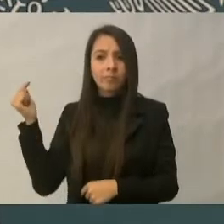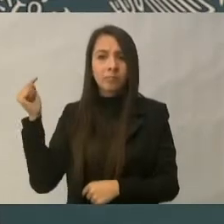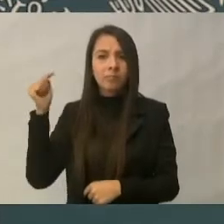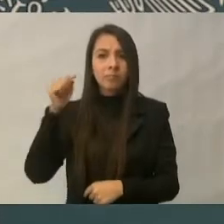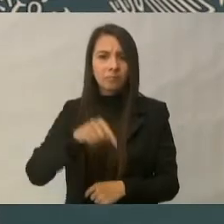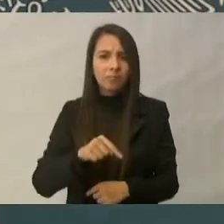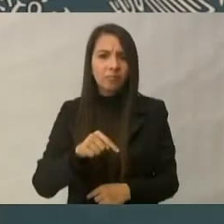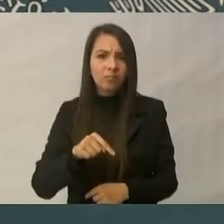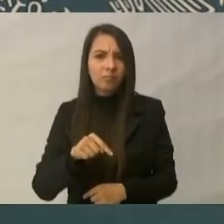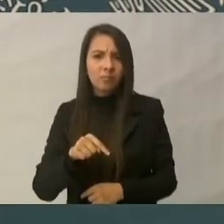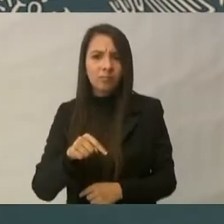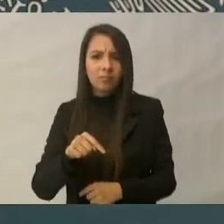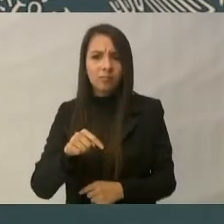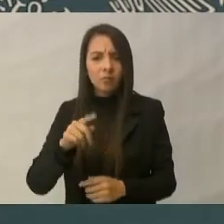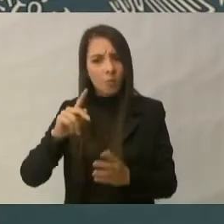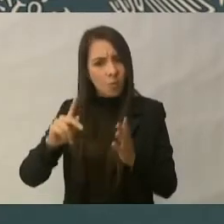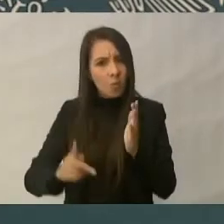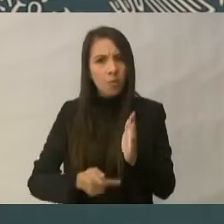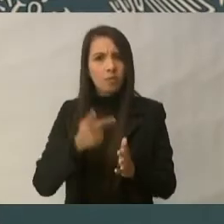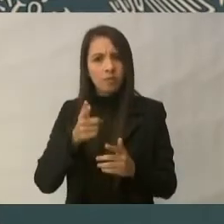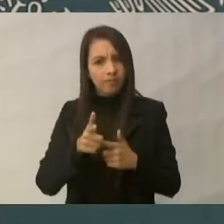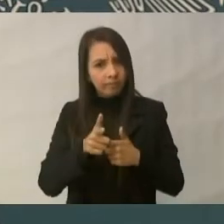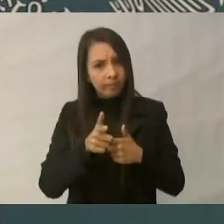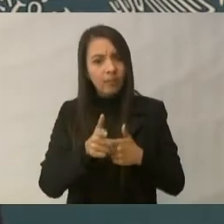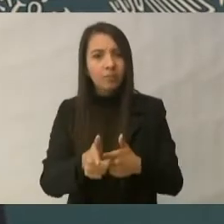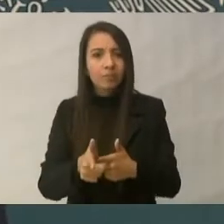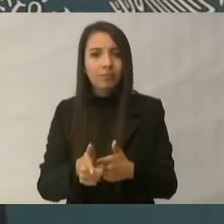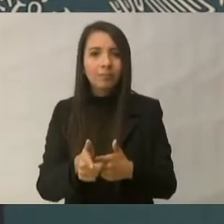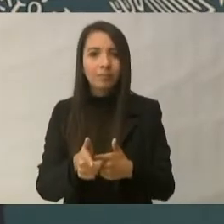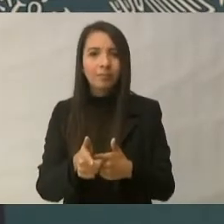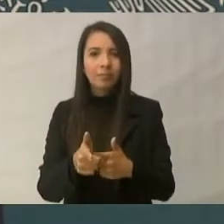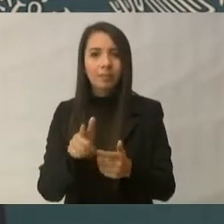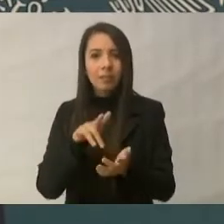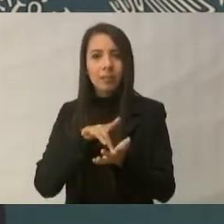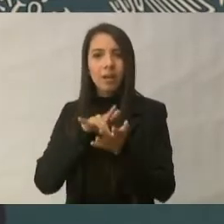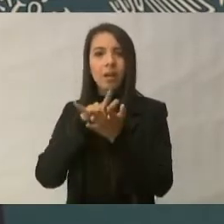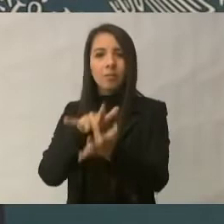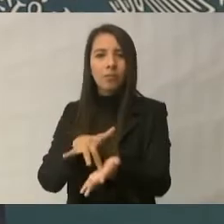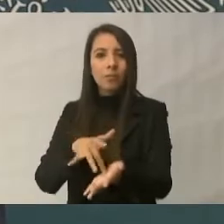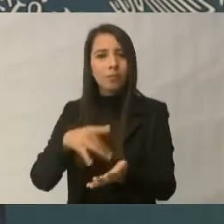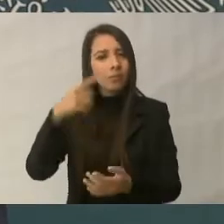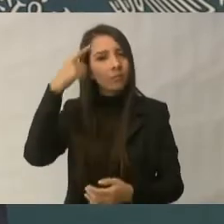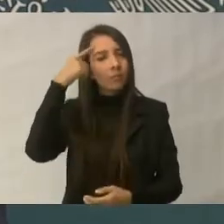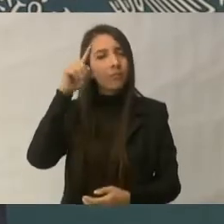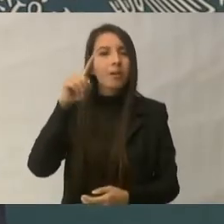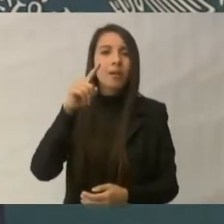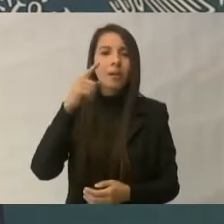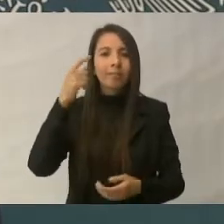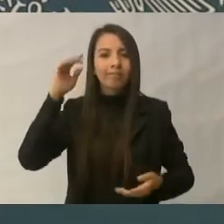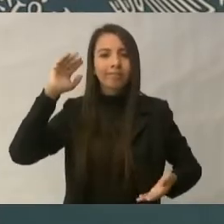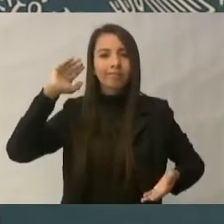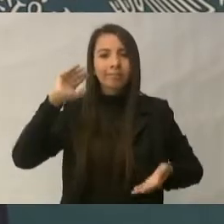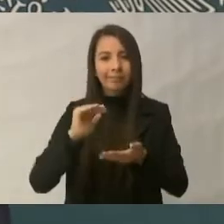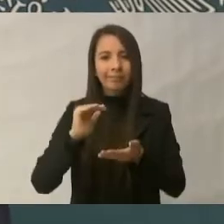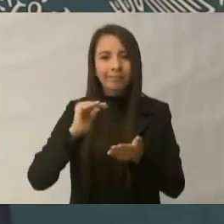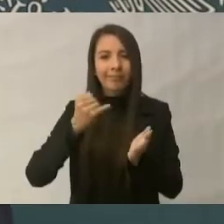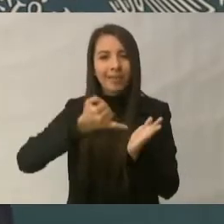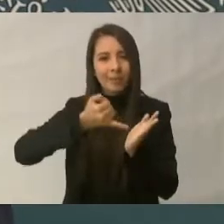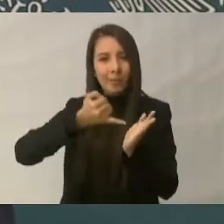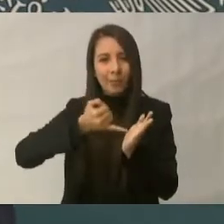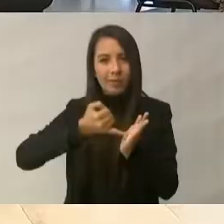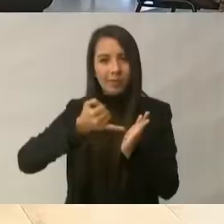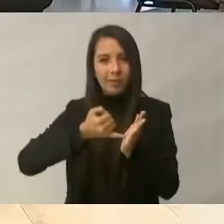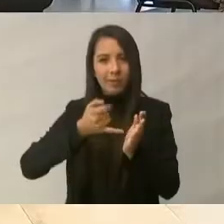apoyo con el programa de estímulos fiscales para la frontera